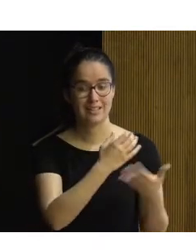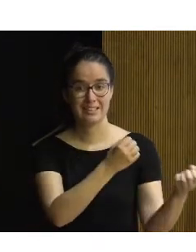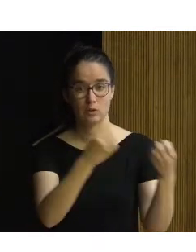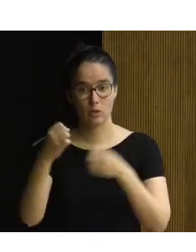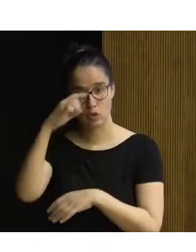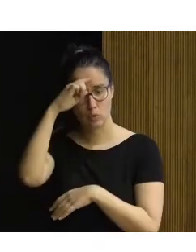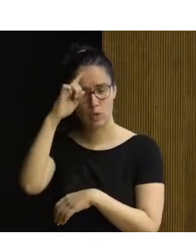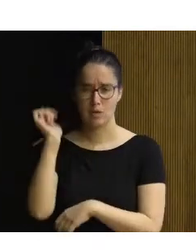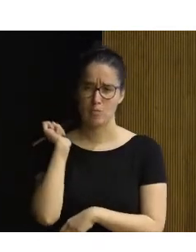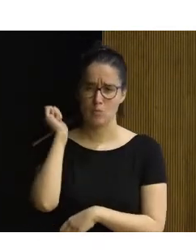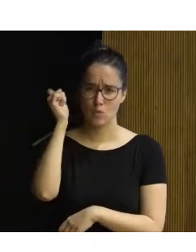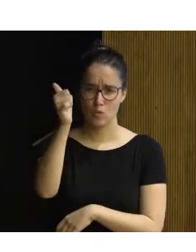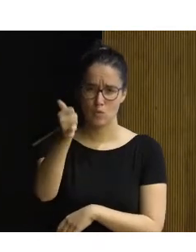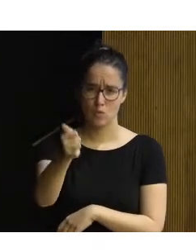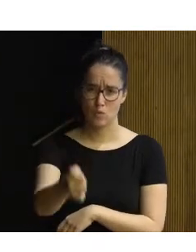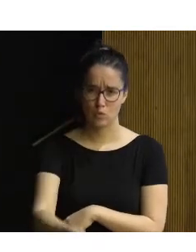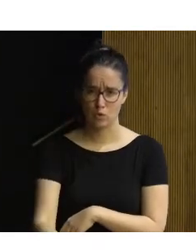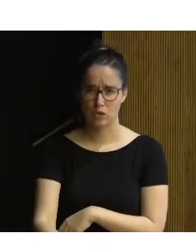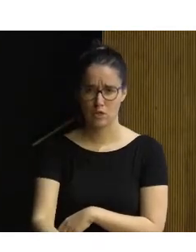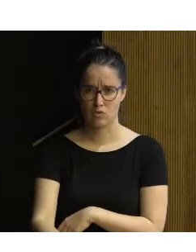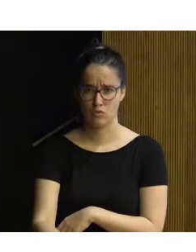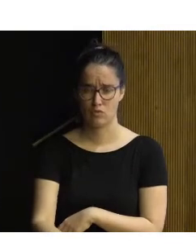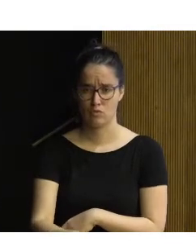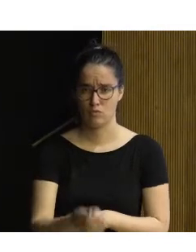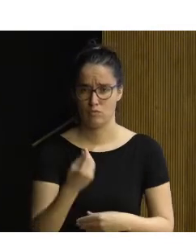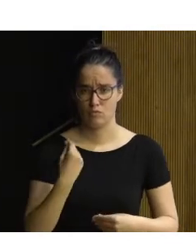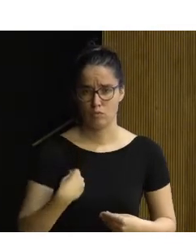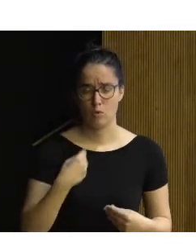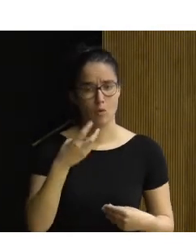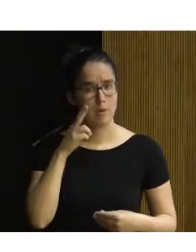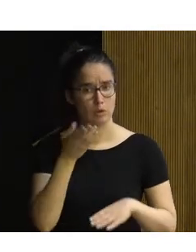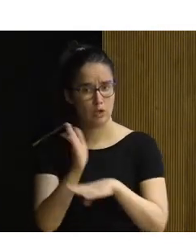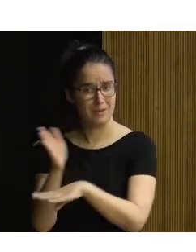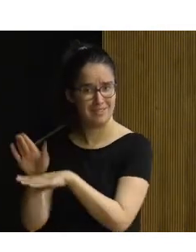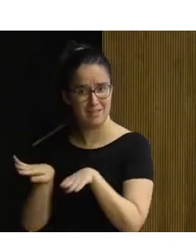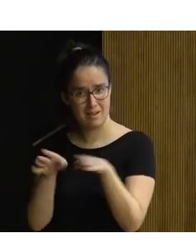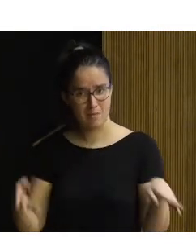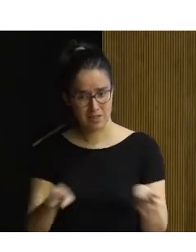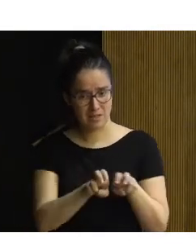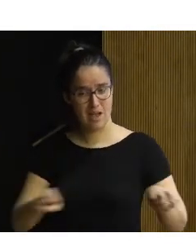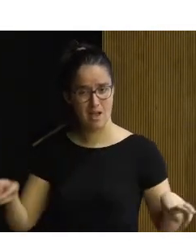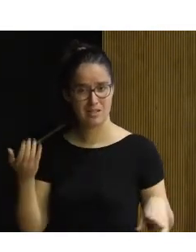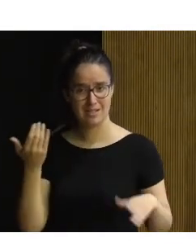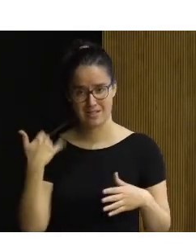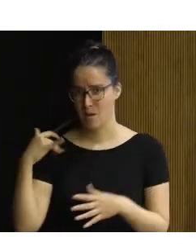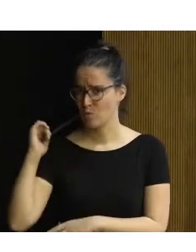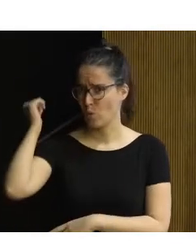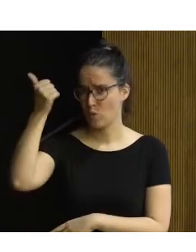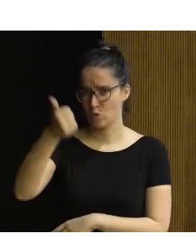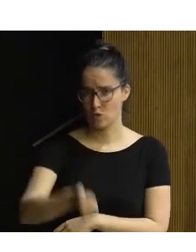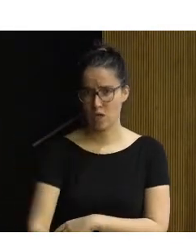llevamos ya muchos años, bueno, culturales y otras, como vemos en los representantes de la mesa, llevamos ya muchos años